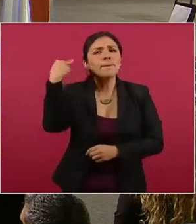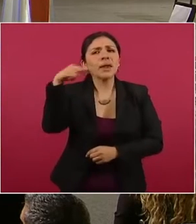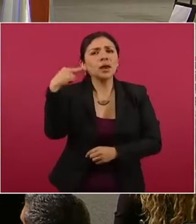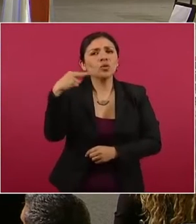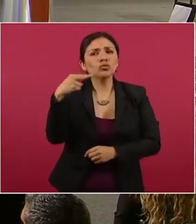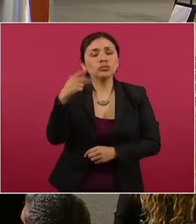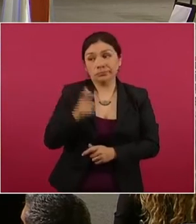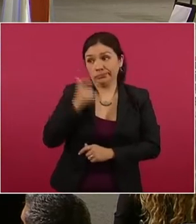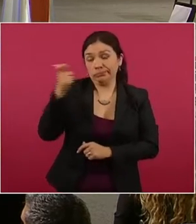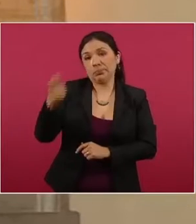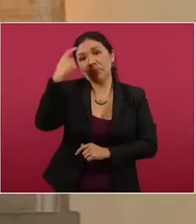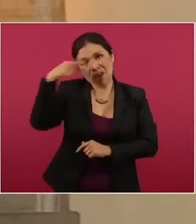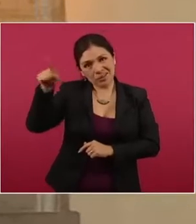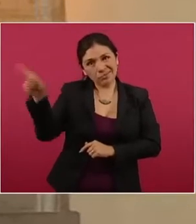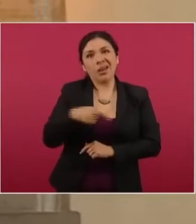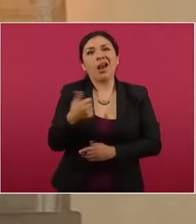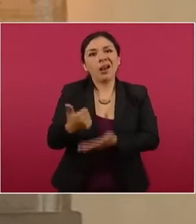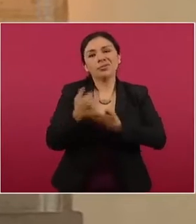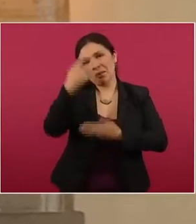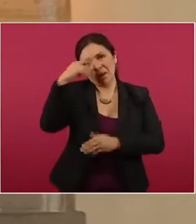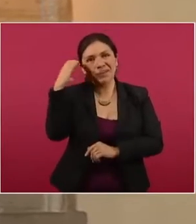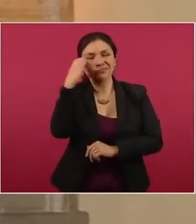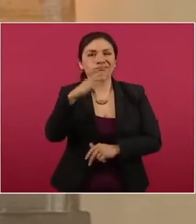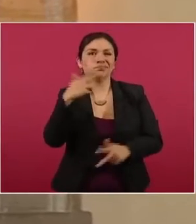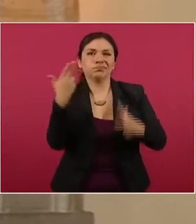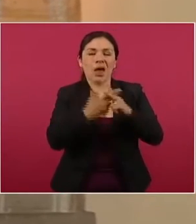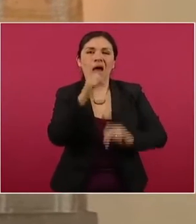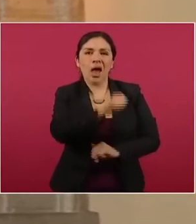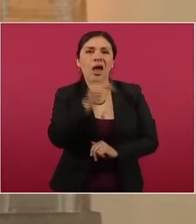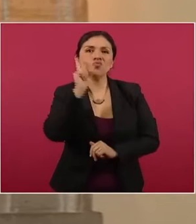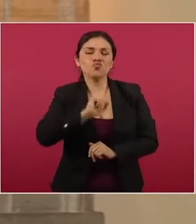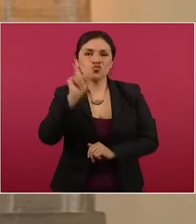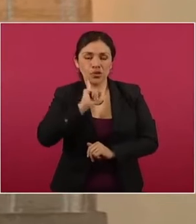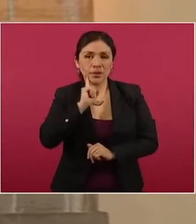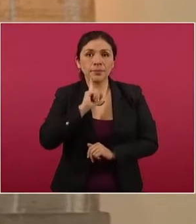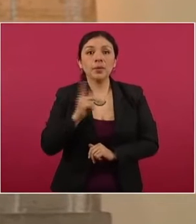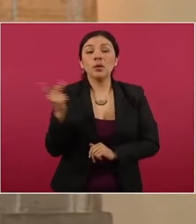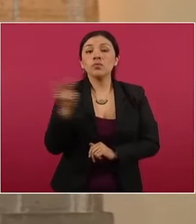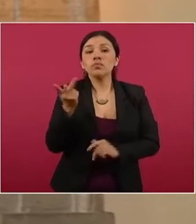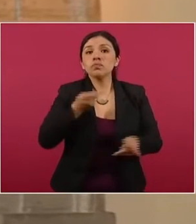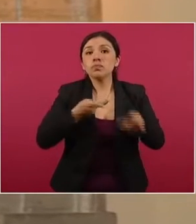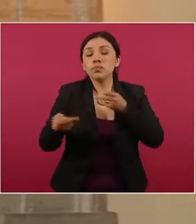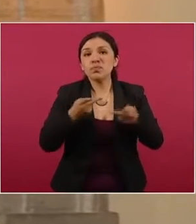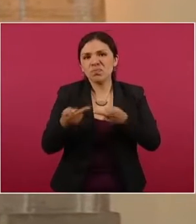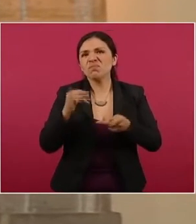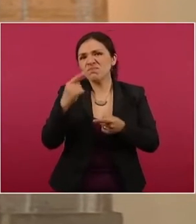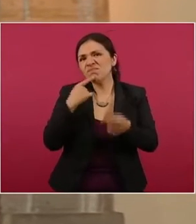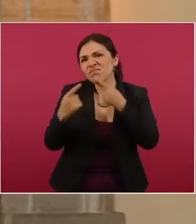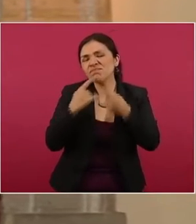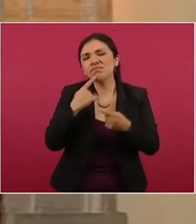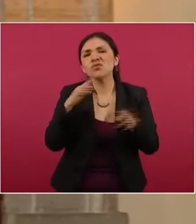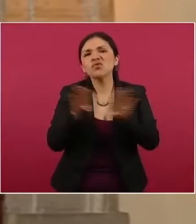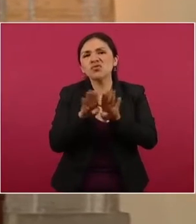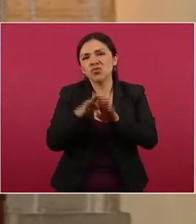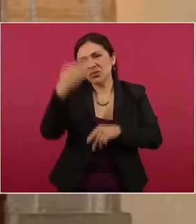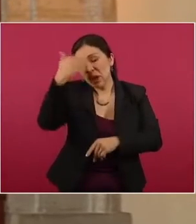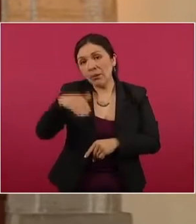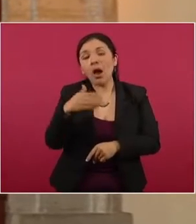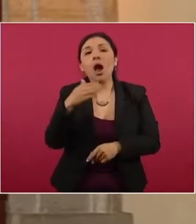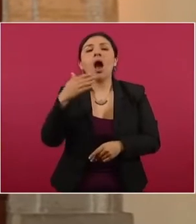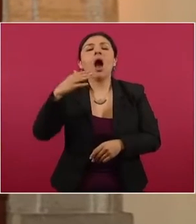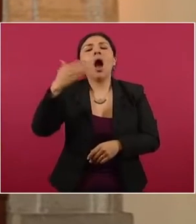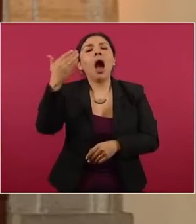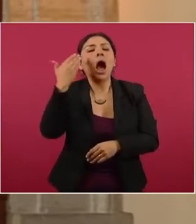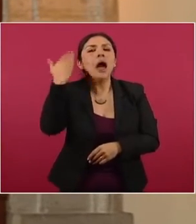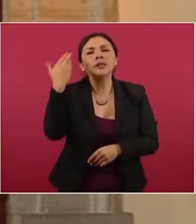participar en este hecho criminal, preparan y cometen el delito, habiéndose hospedado